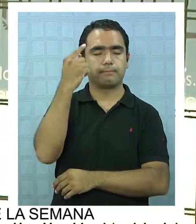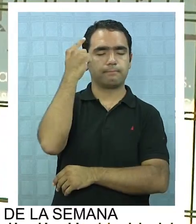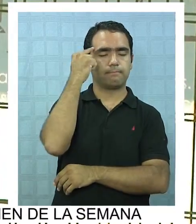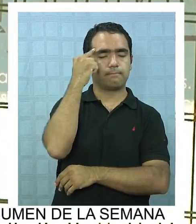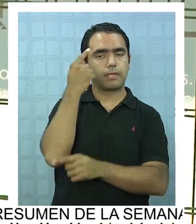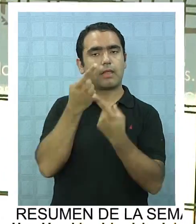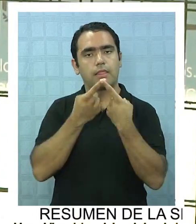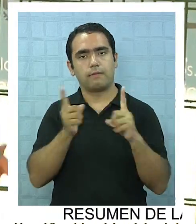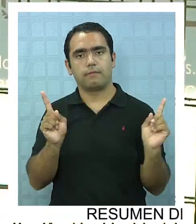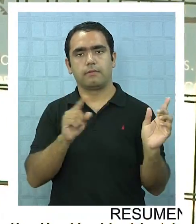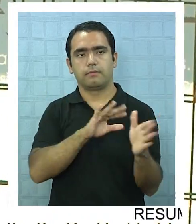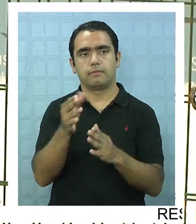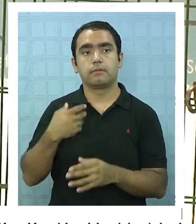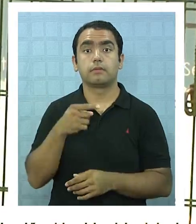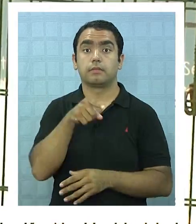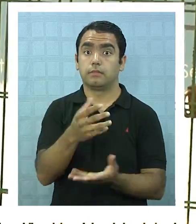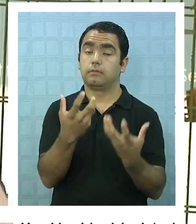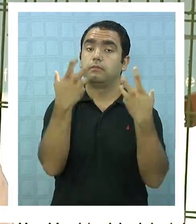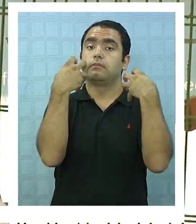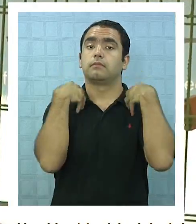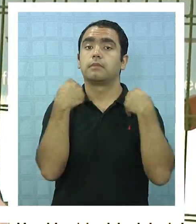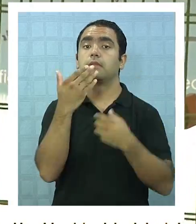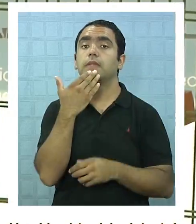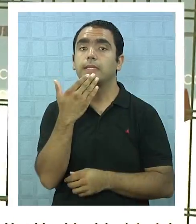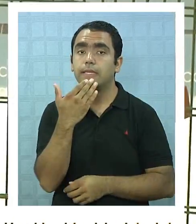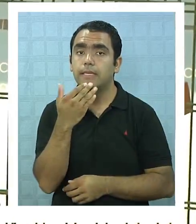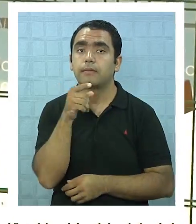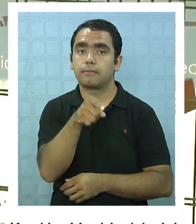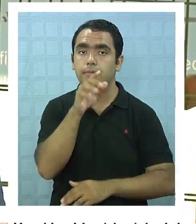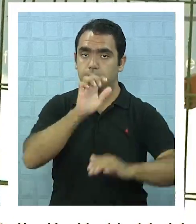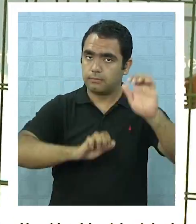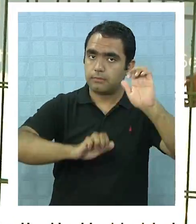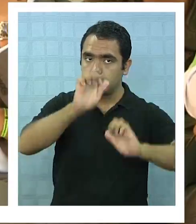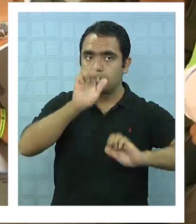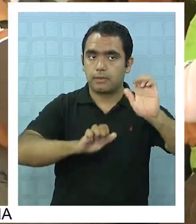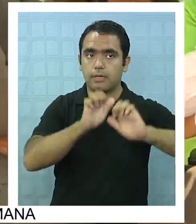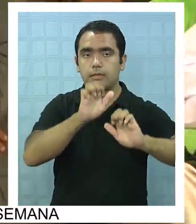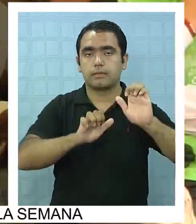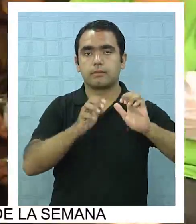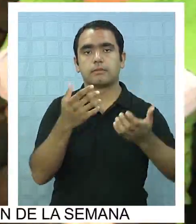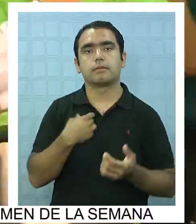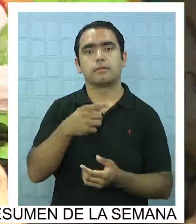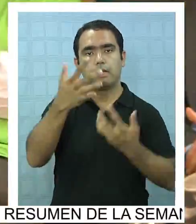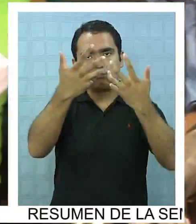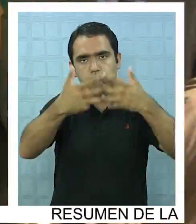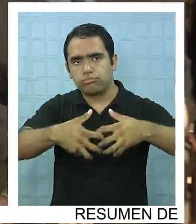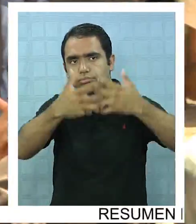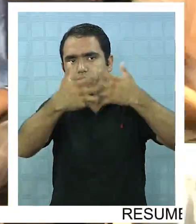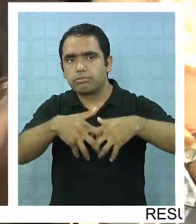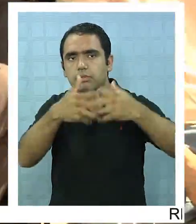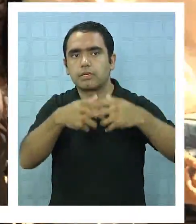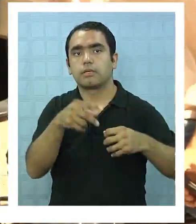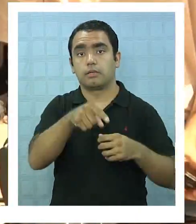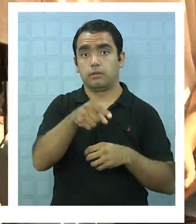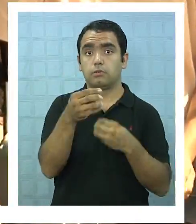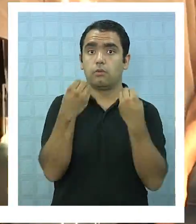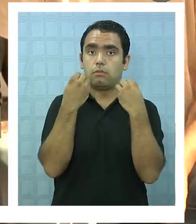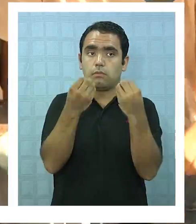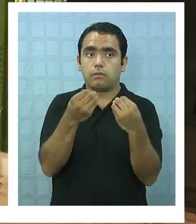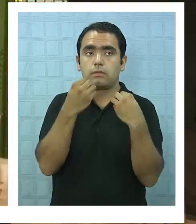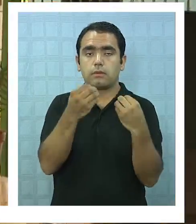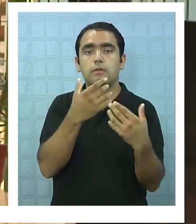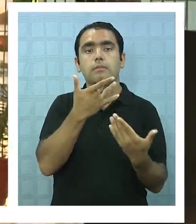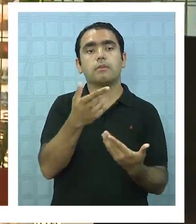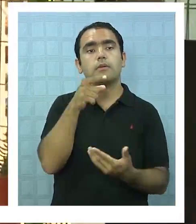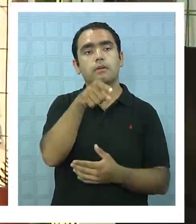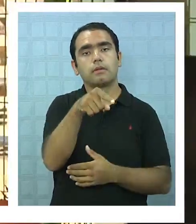completamente distinto. Un compromiso que también lo están llevando a cabo las empresas a nivel industrial y que está dando resultados en